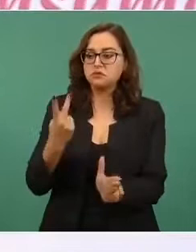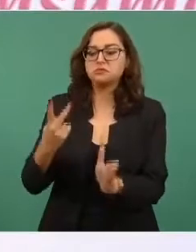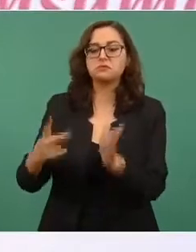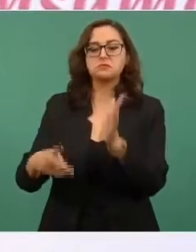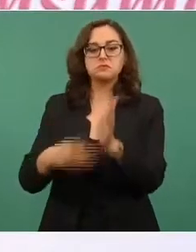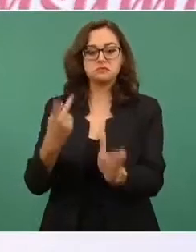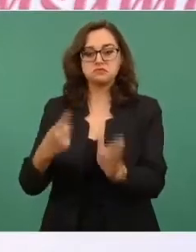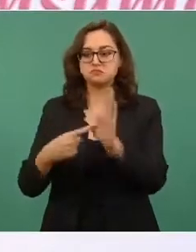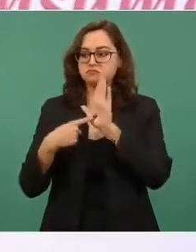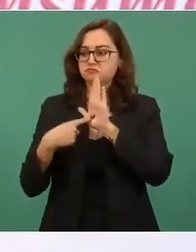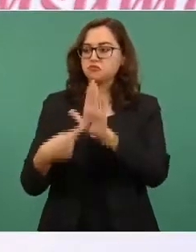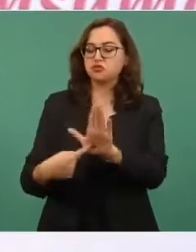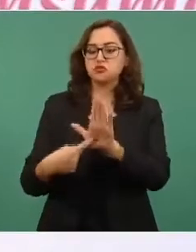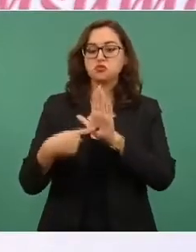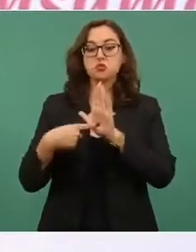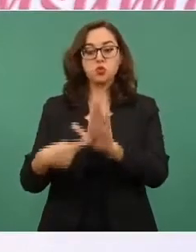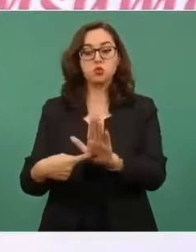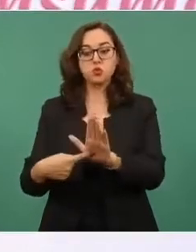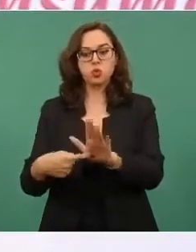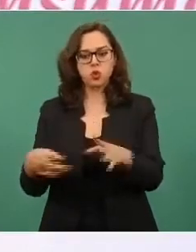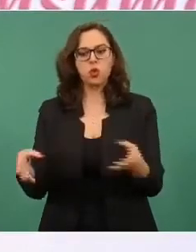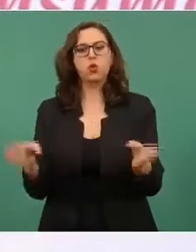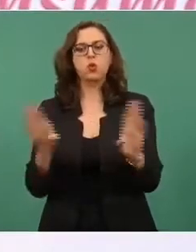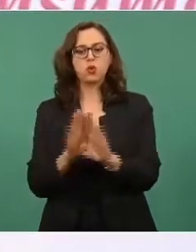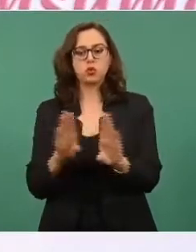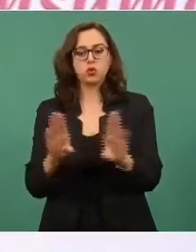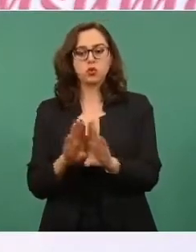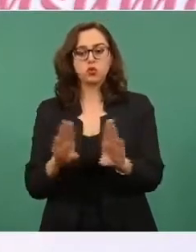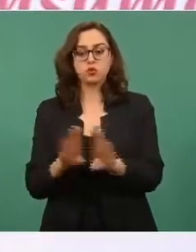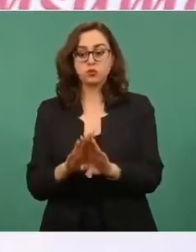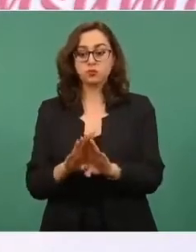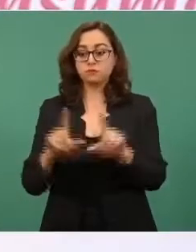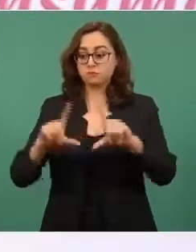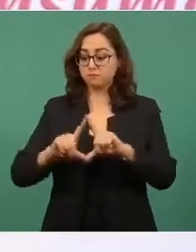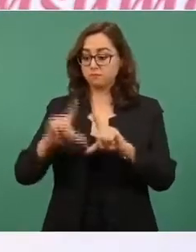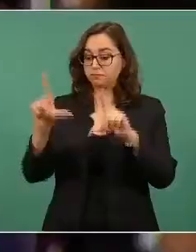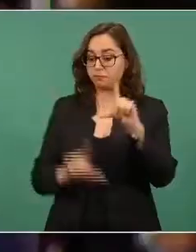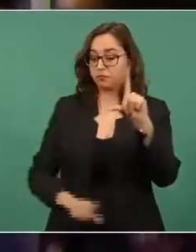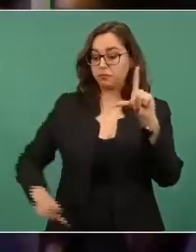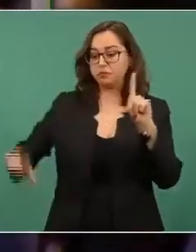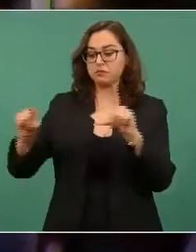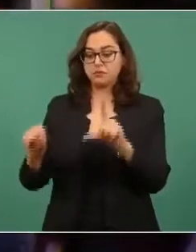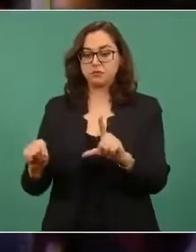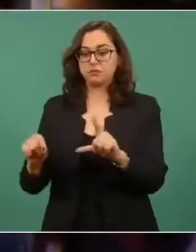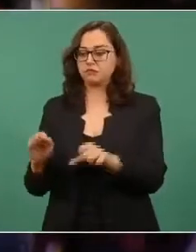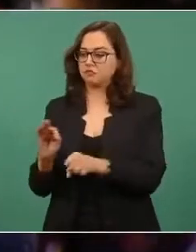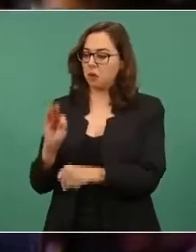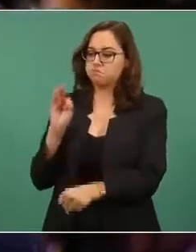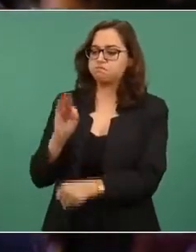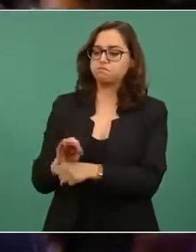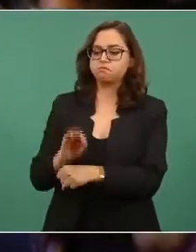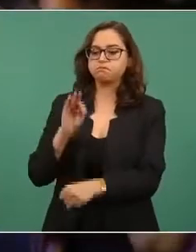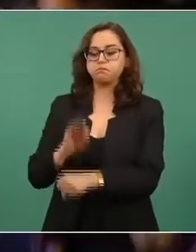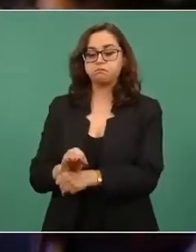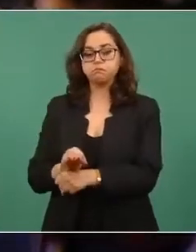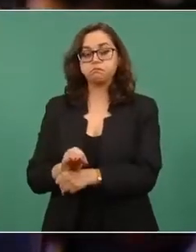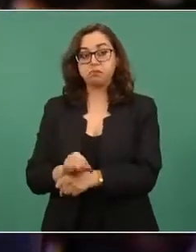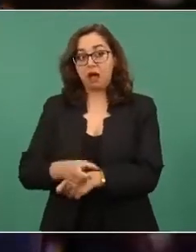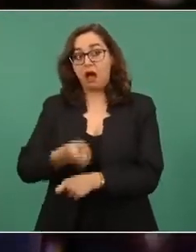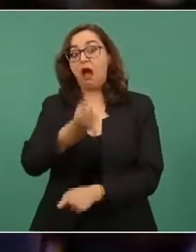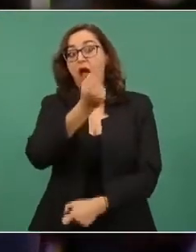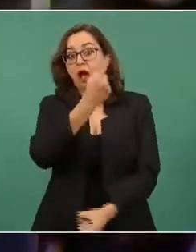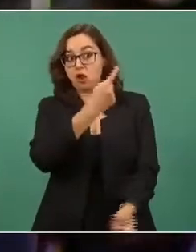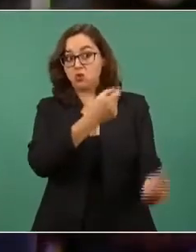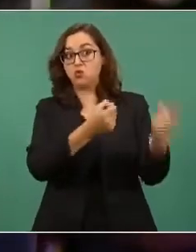a la patria ante varios intentos de reconquista que